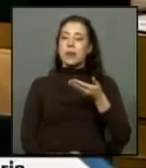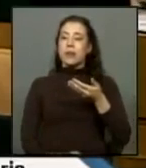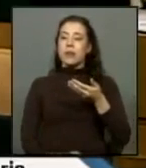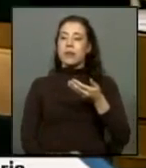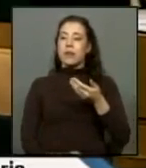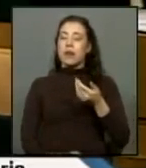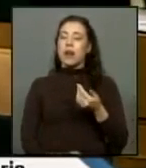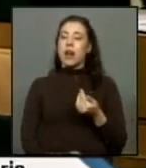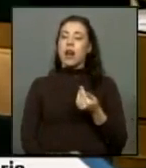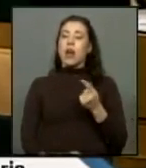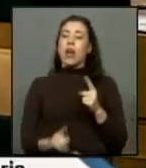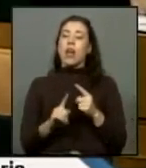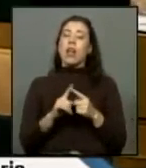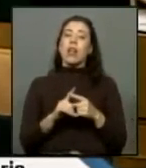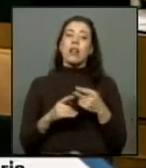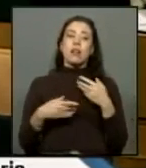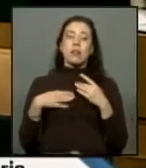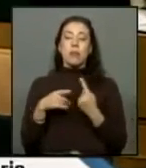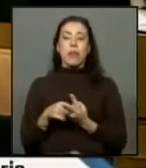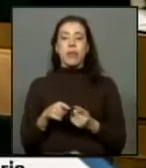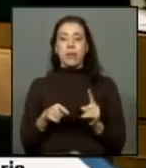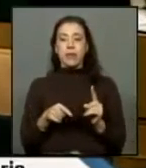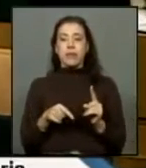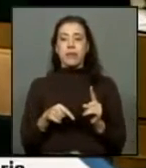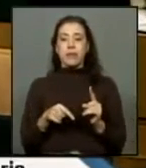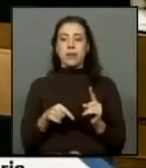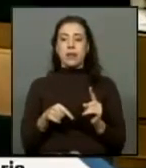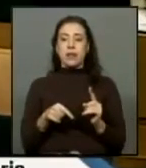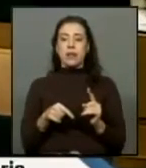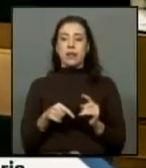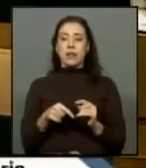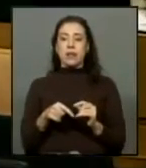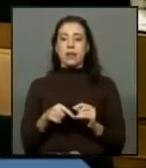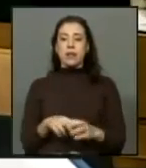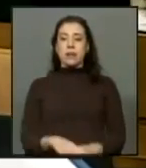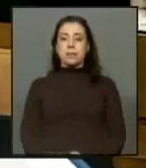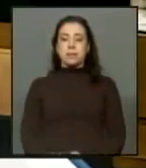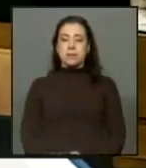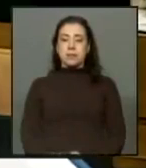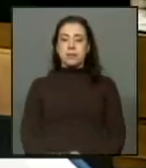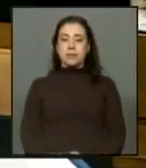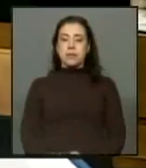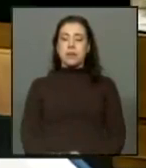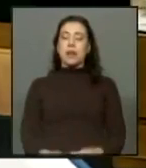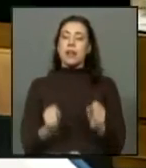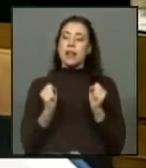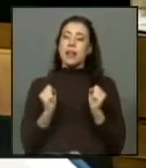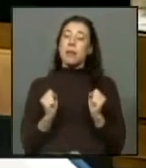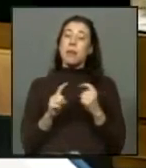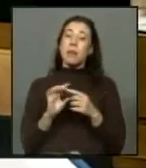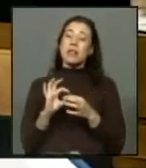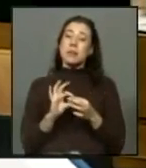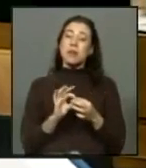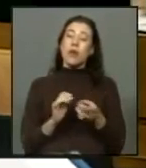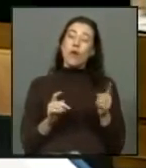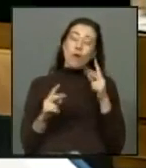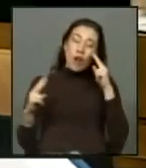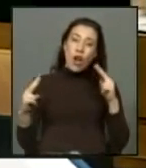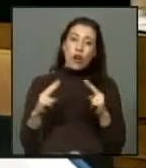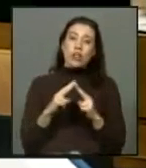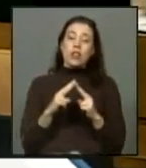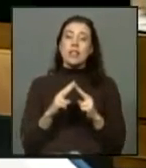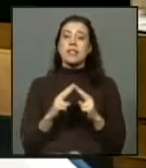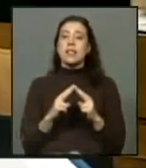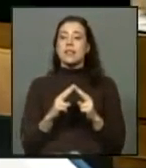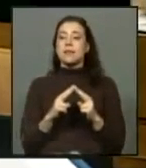en un ánimo distinto en un ánimo que pudiéramos a raíz de esto reencontrarnos cada vez